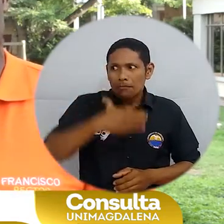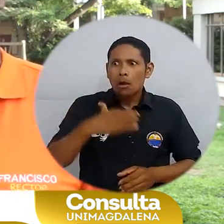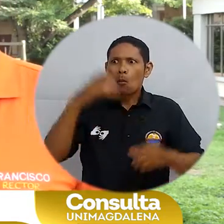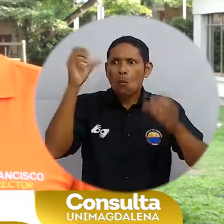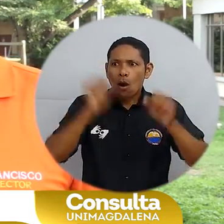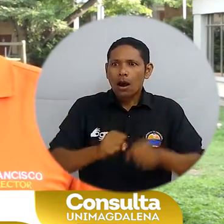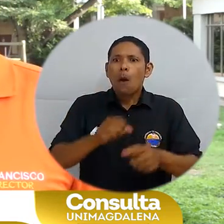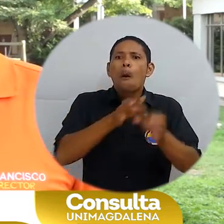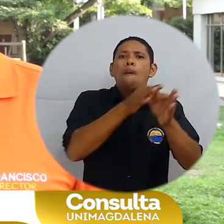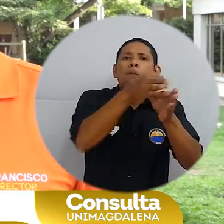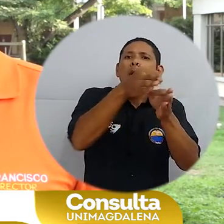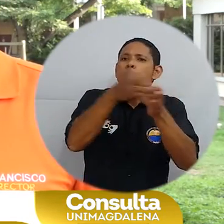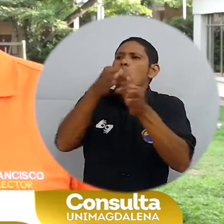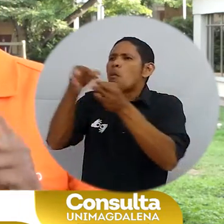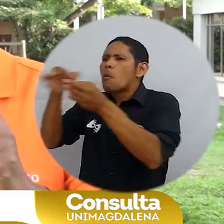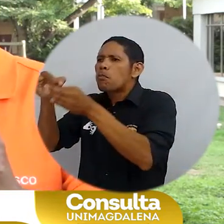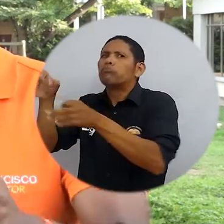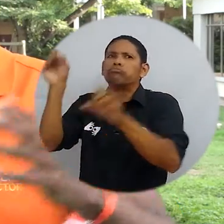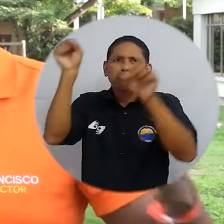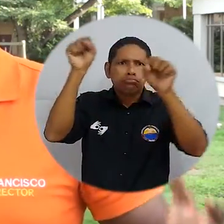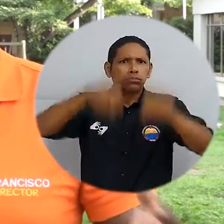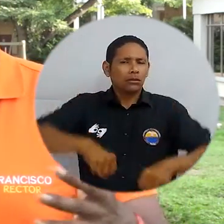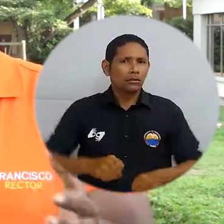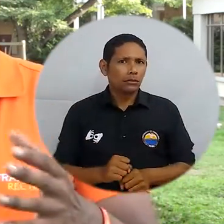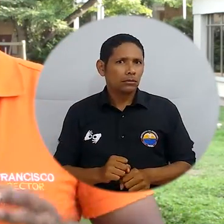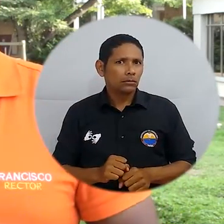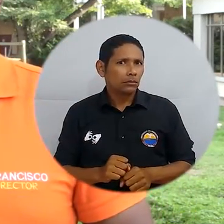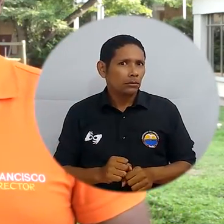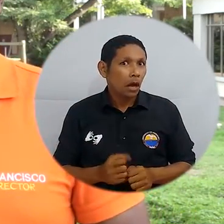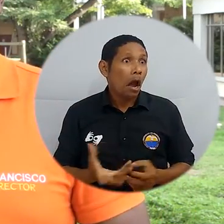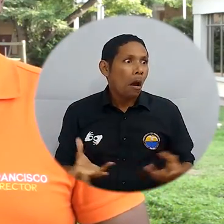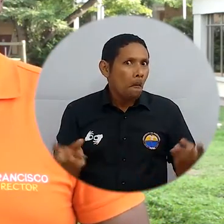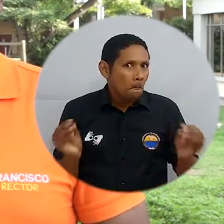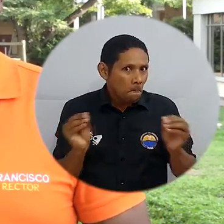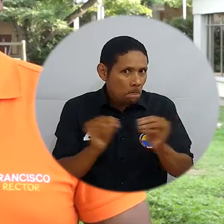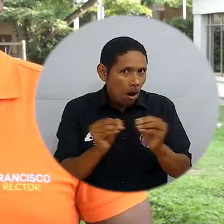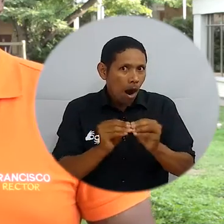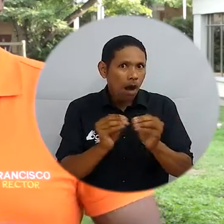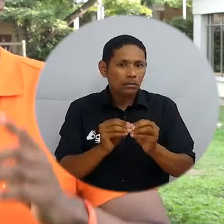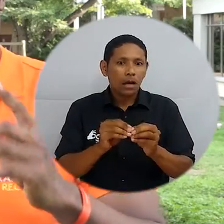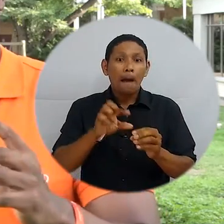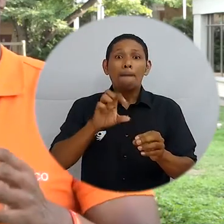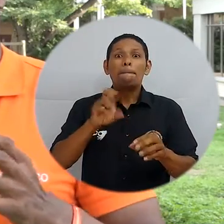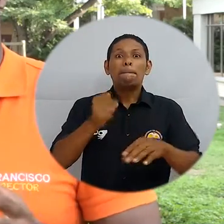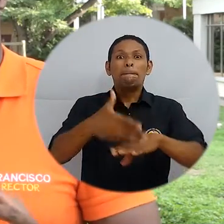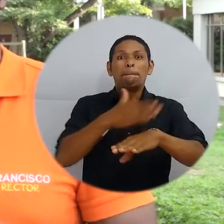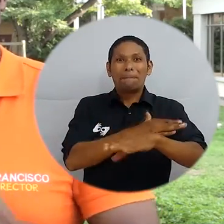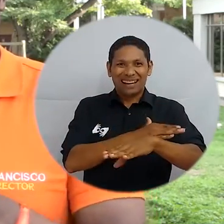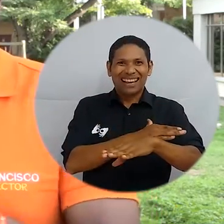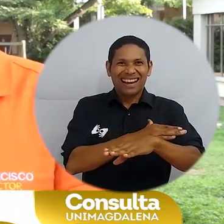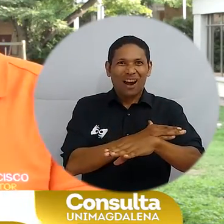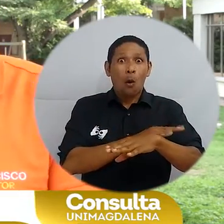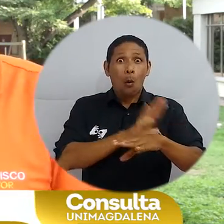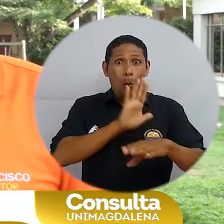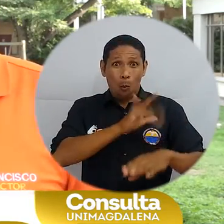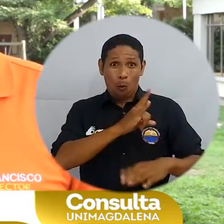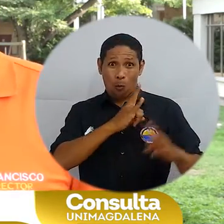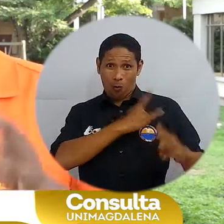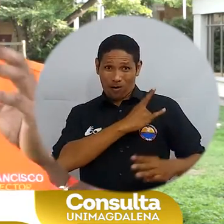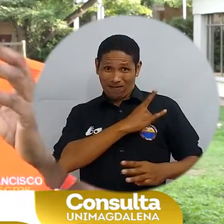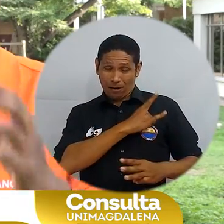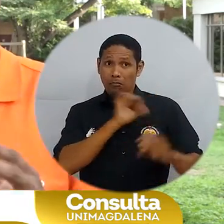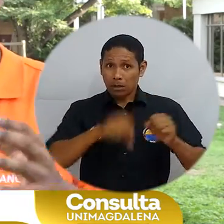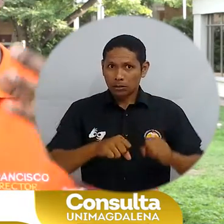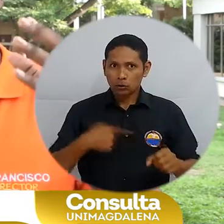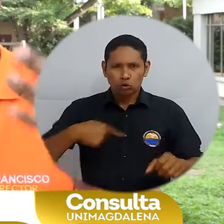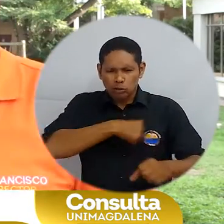todos los municipios del departamento. ¿Por qué no recuperar nuestro preuniversitario? Queremos trabajar incansablemente